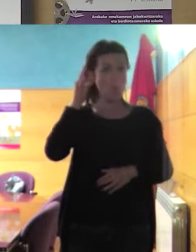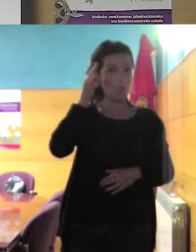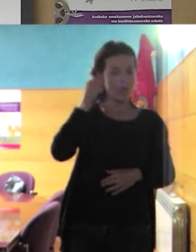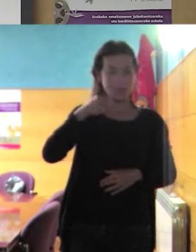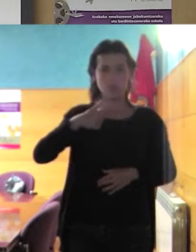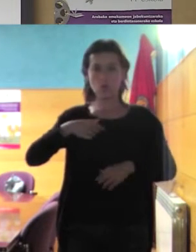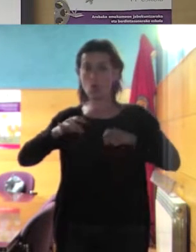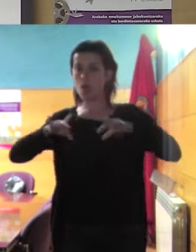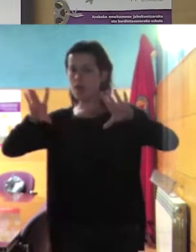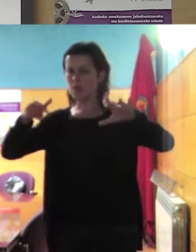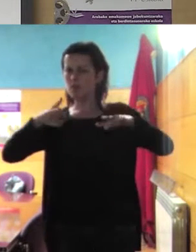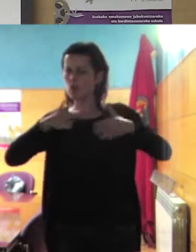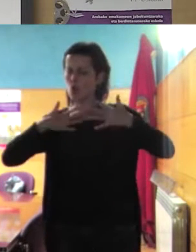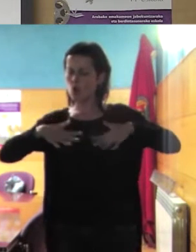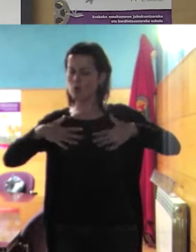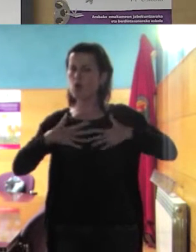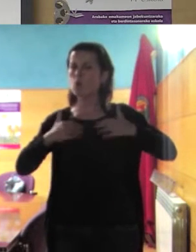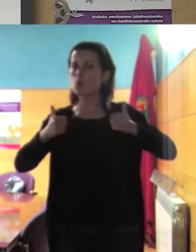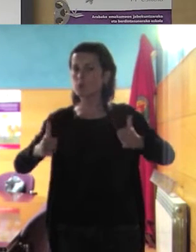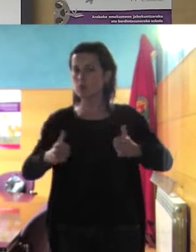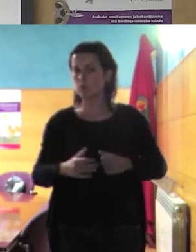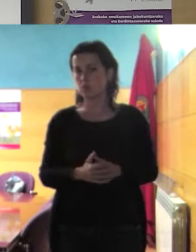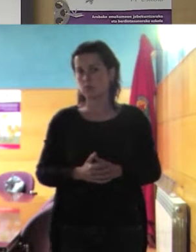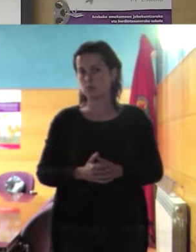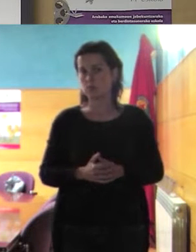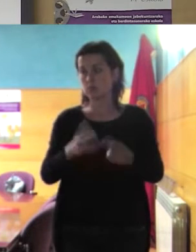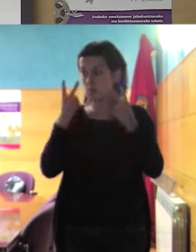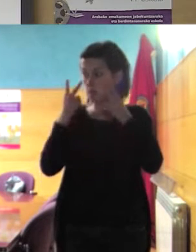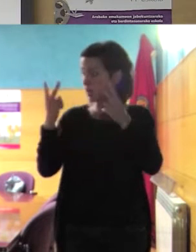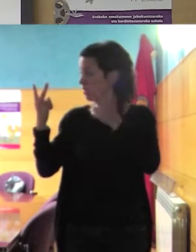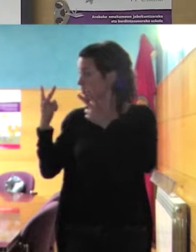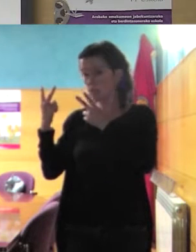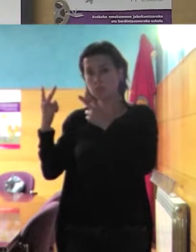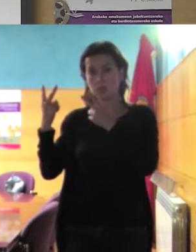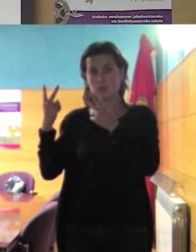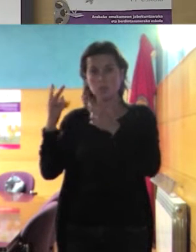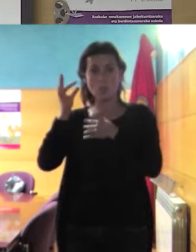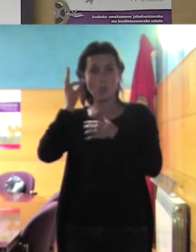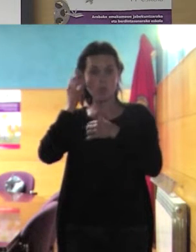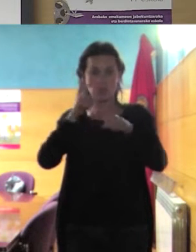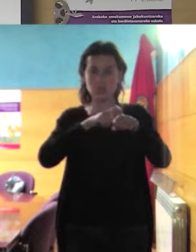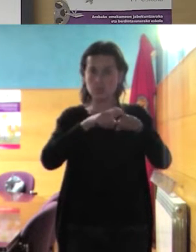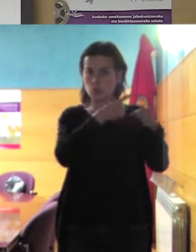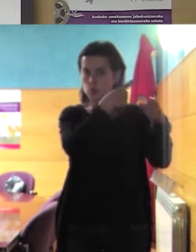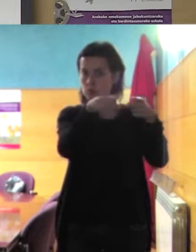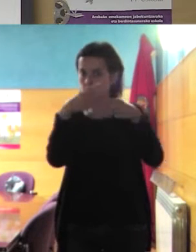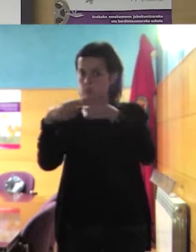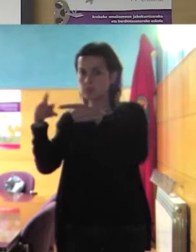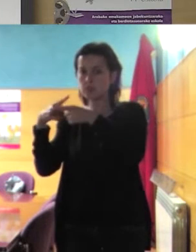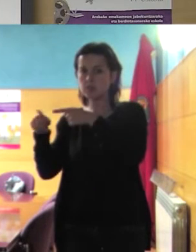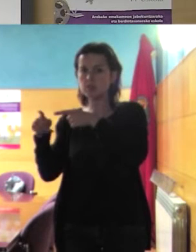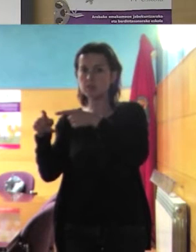quiero y ya veis que hay veis que hay mujeres de distintos tipos que están están